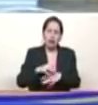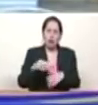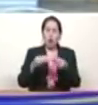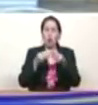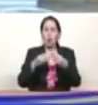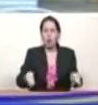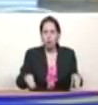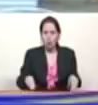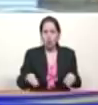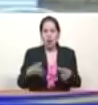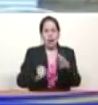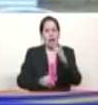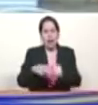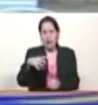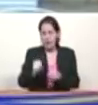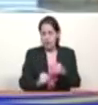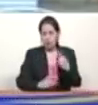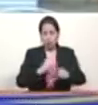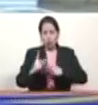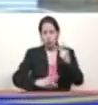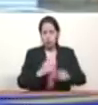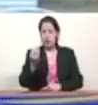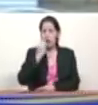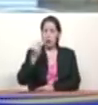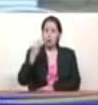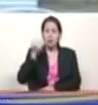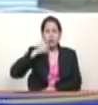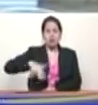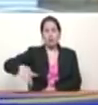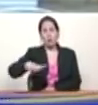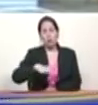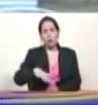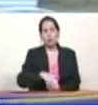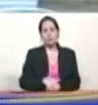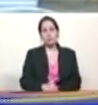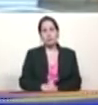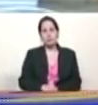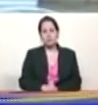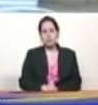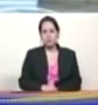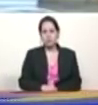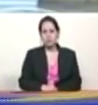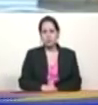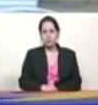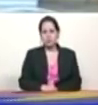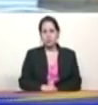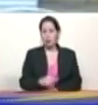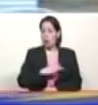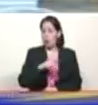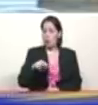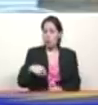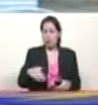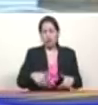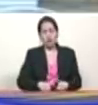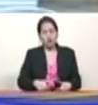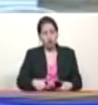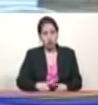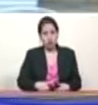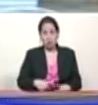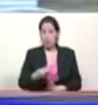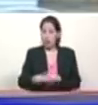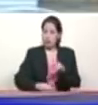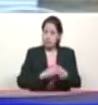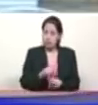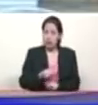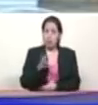producir el alimento de nuestro pueblo. Con nuestras manos, en nuestra tierra, con nuestro esfuerzo. Y hacer de nuestro país